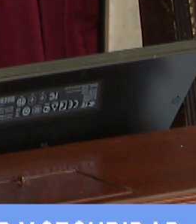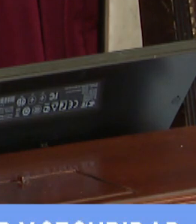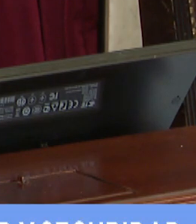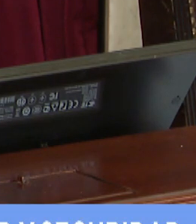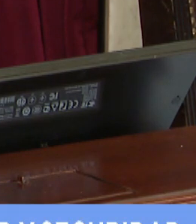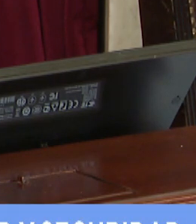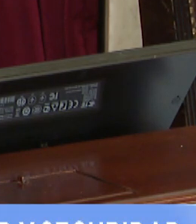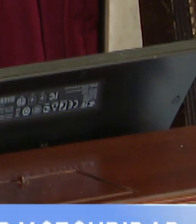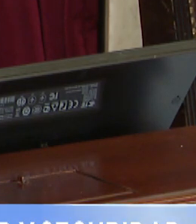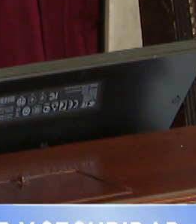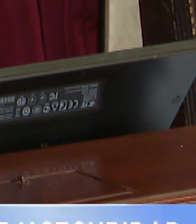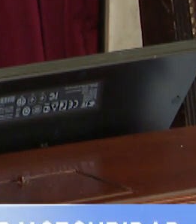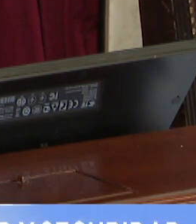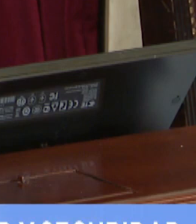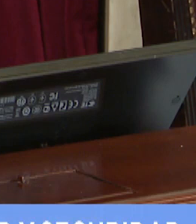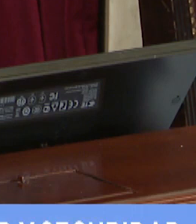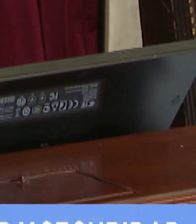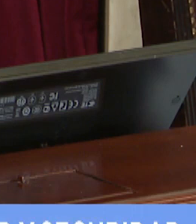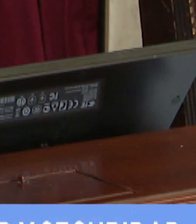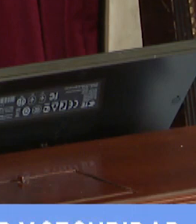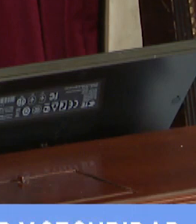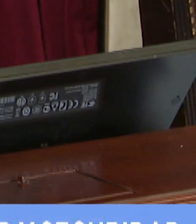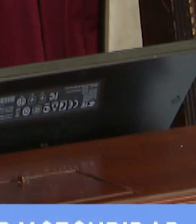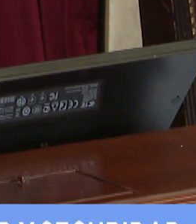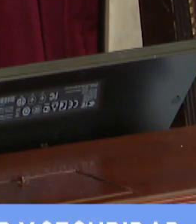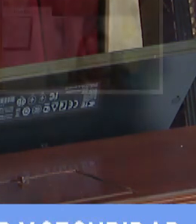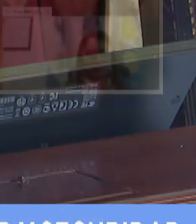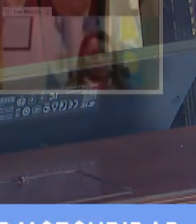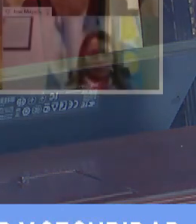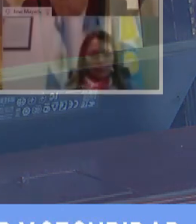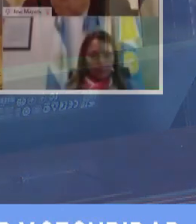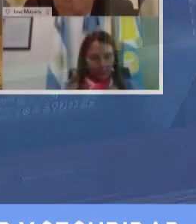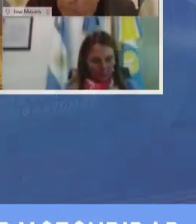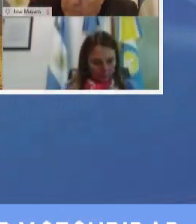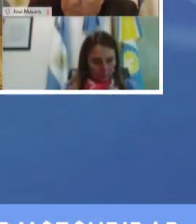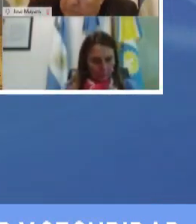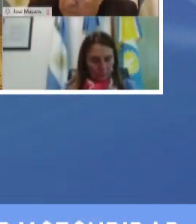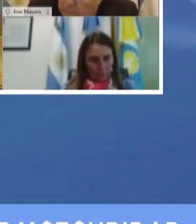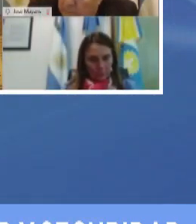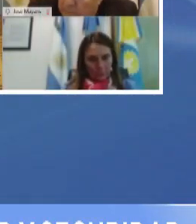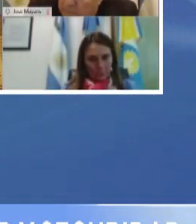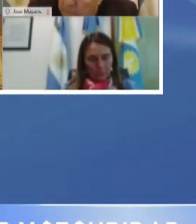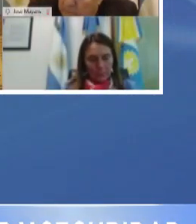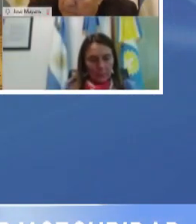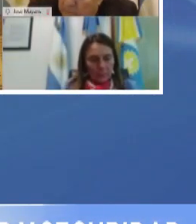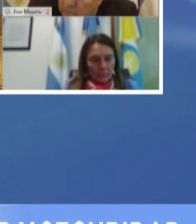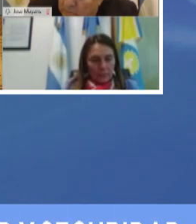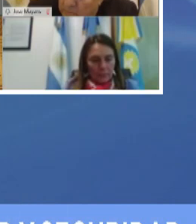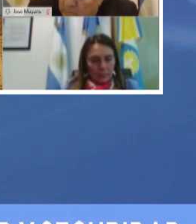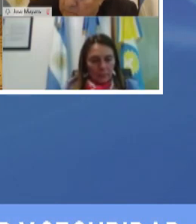hablaba el senador Lustó, si lo podemos corregir sería. Gracias. Bueno, quería